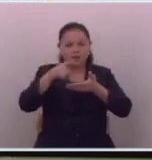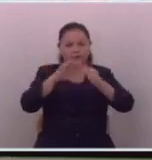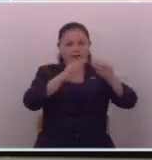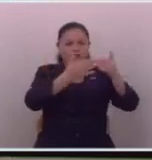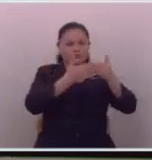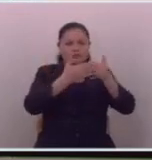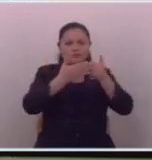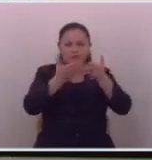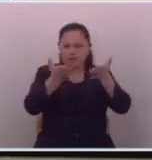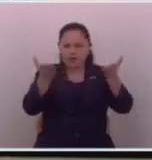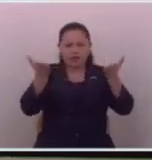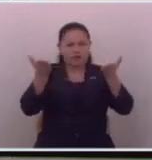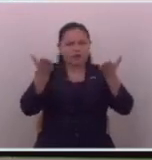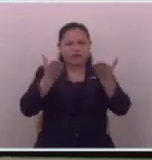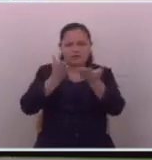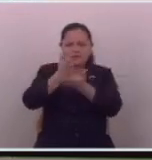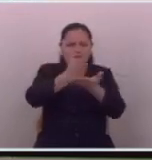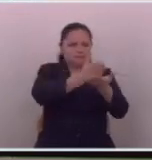pregunten a ellos